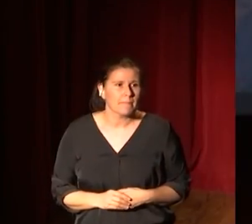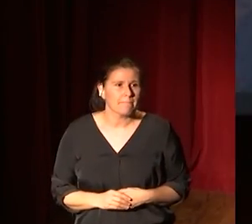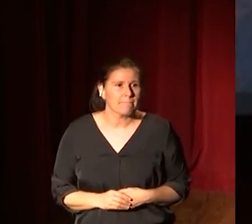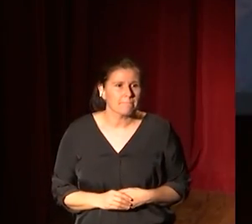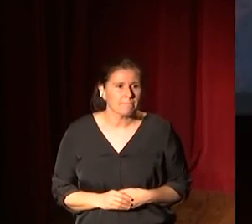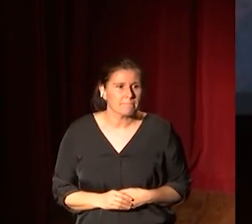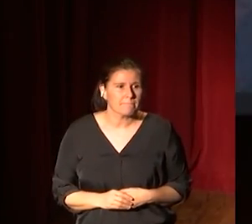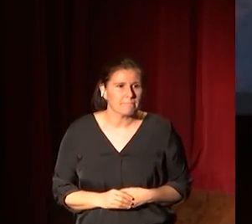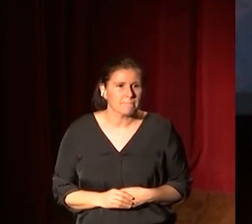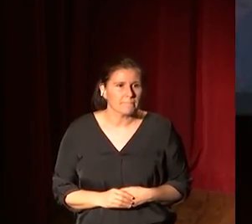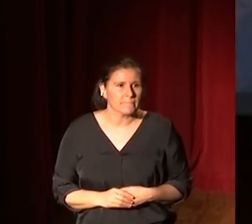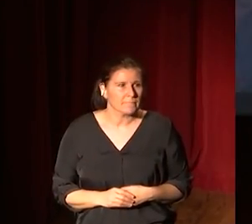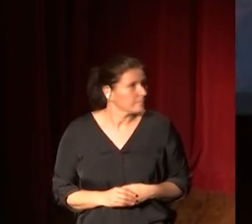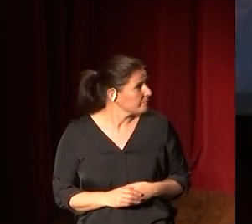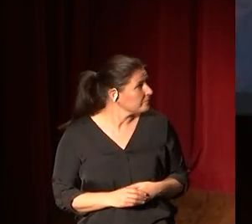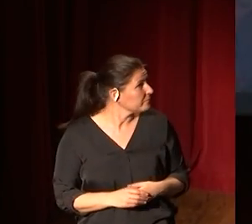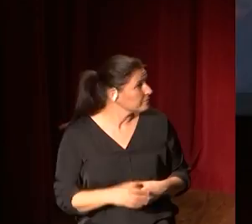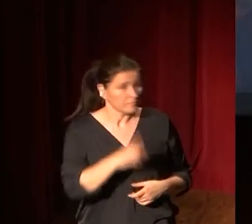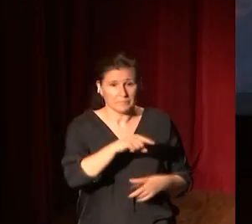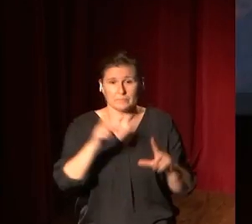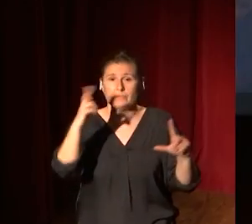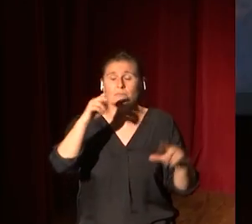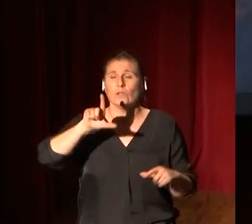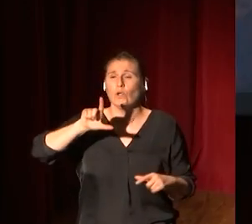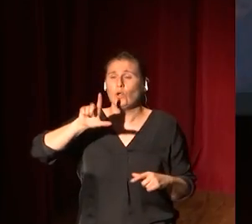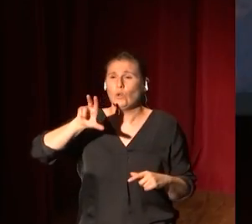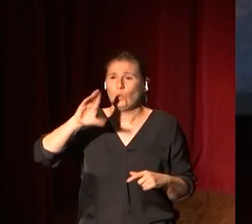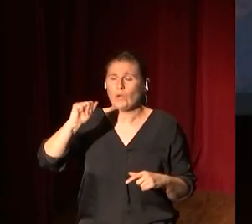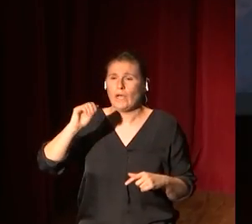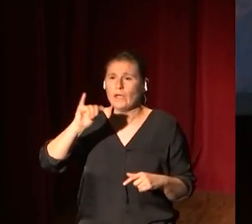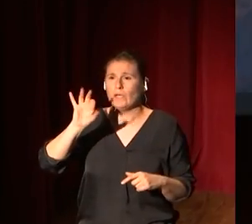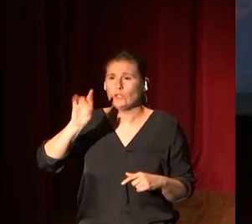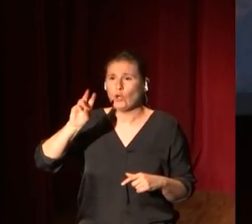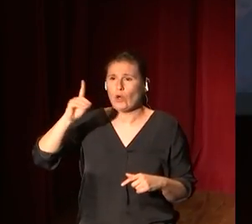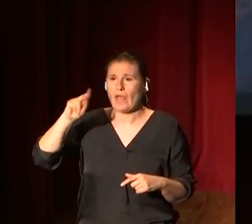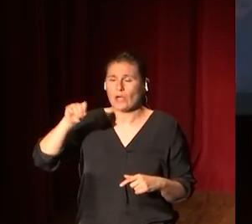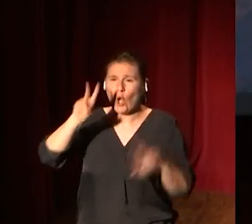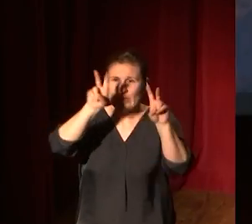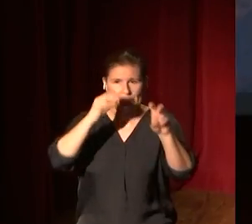que, también, este es un Luca Giordano, también, que es el mismo tema,